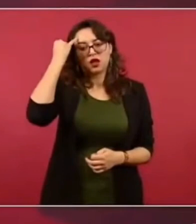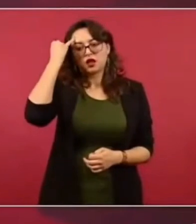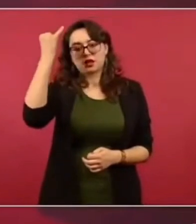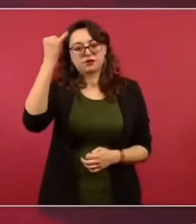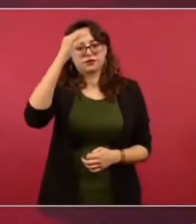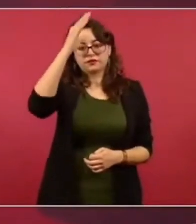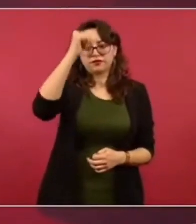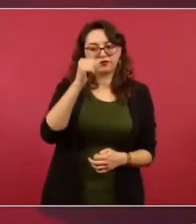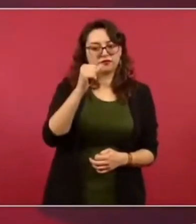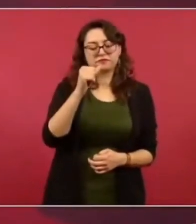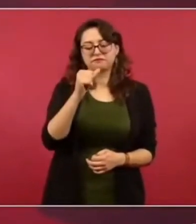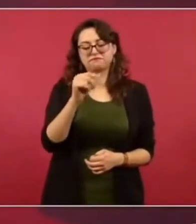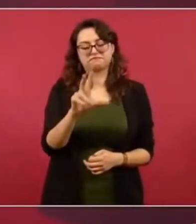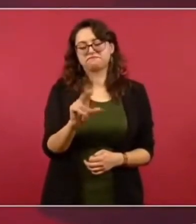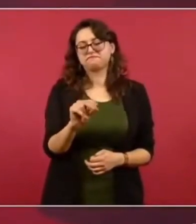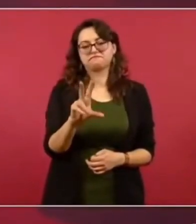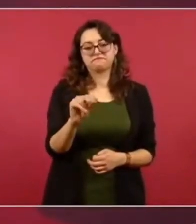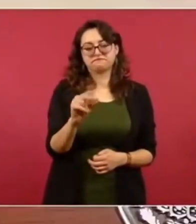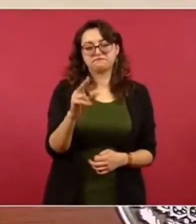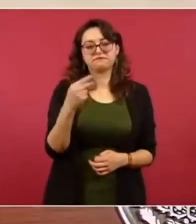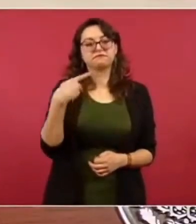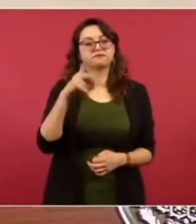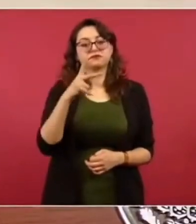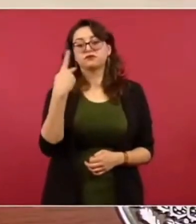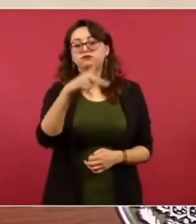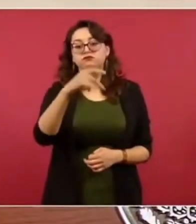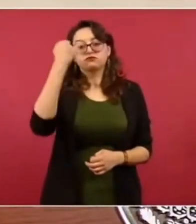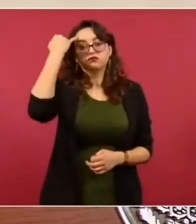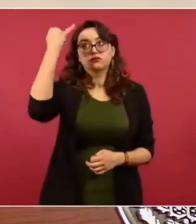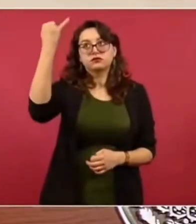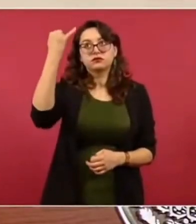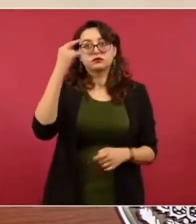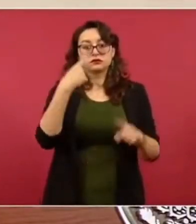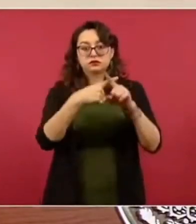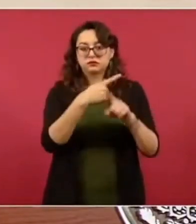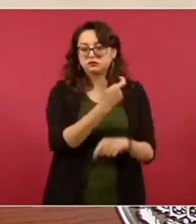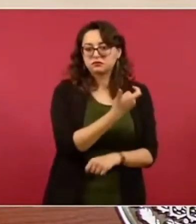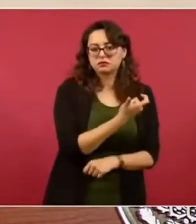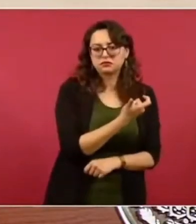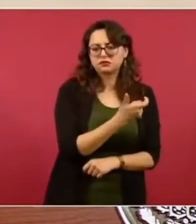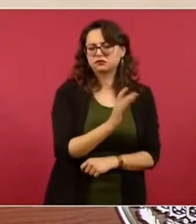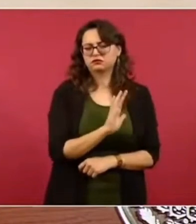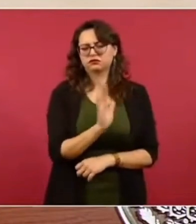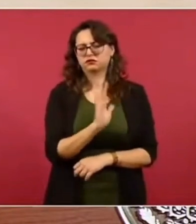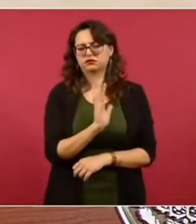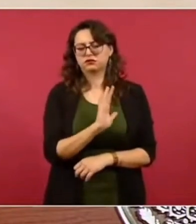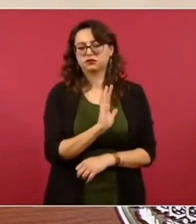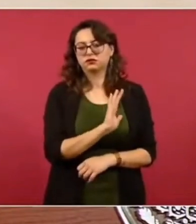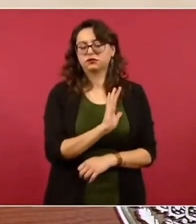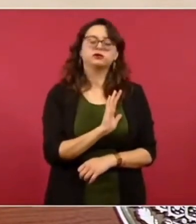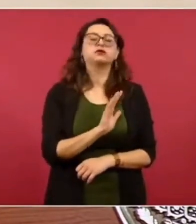tienen una ideología. Defienden una doctrina.